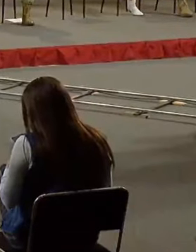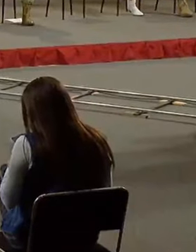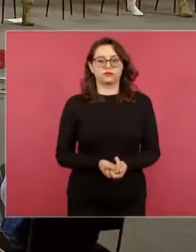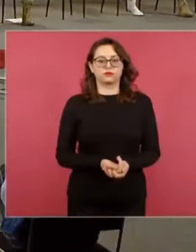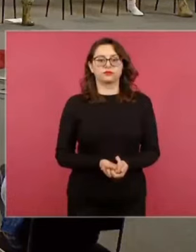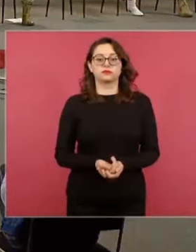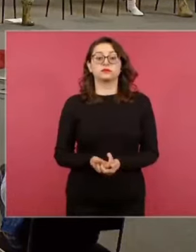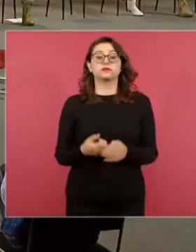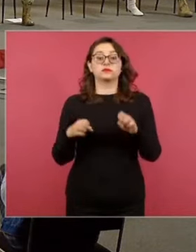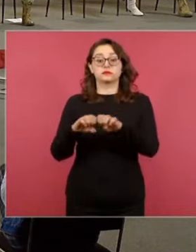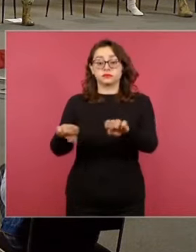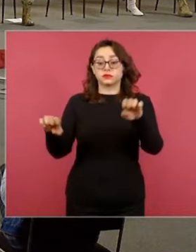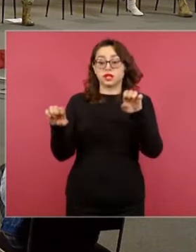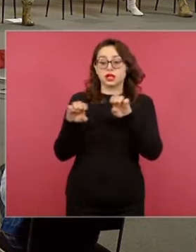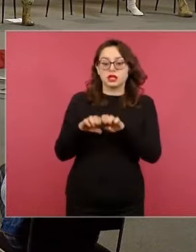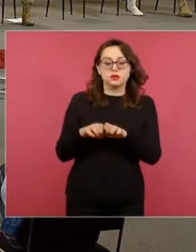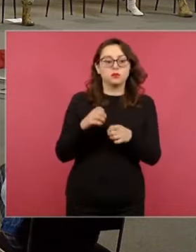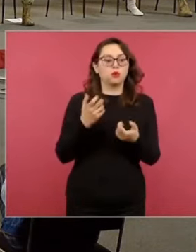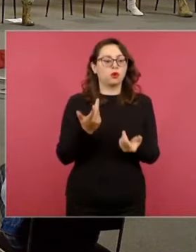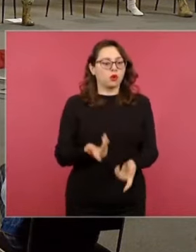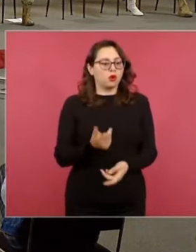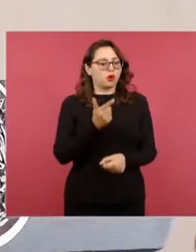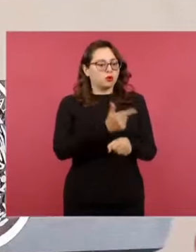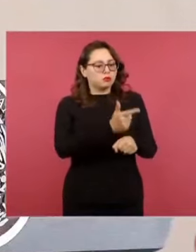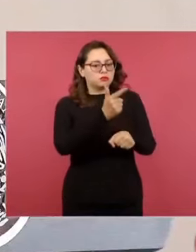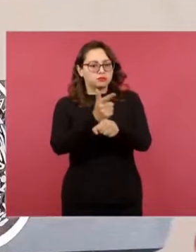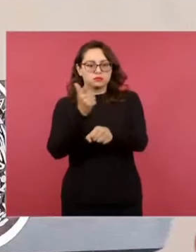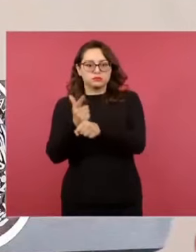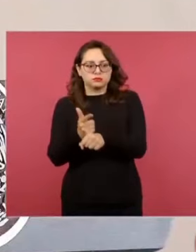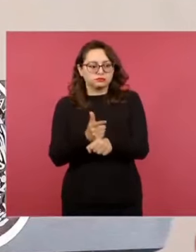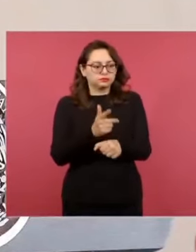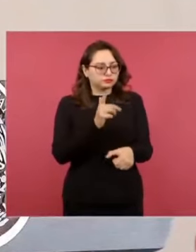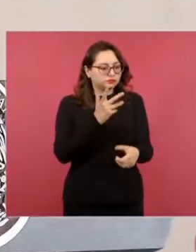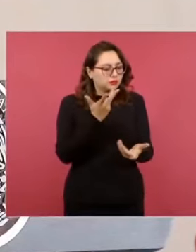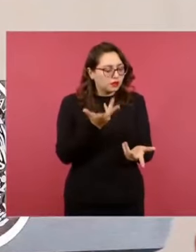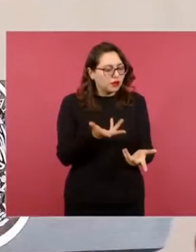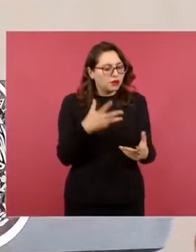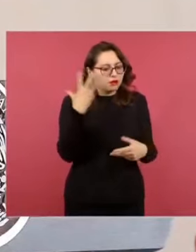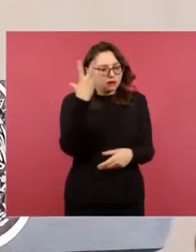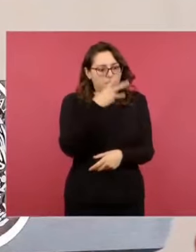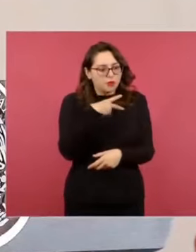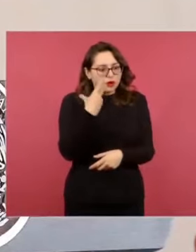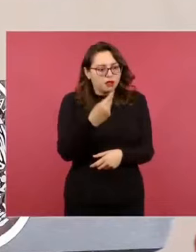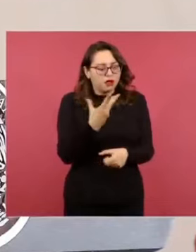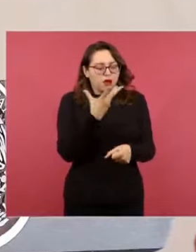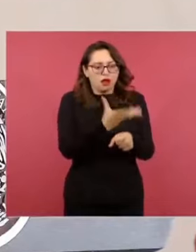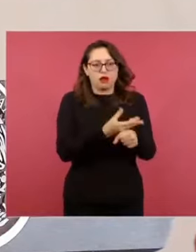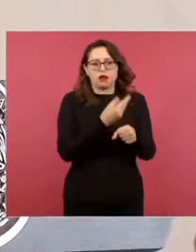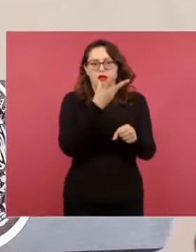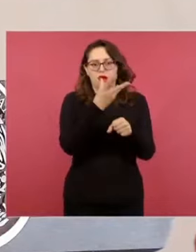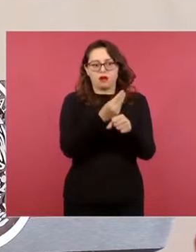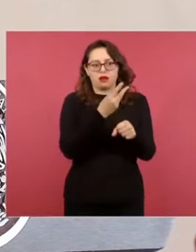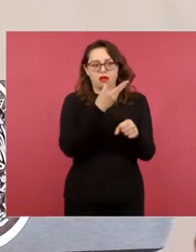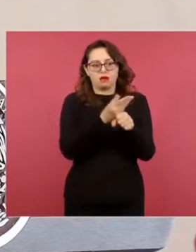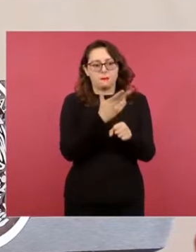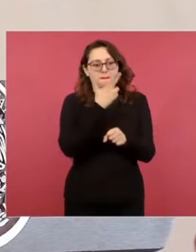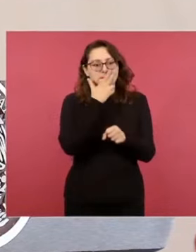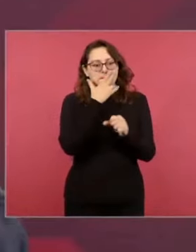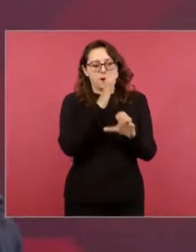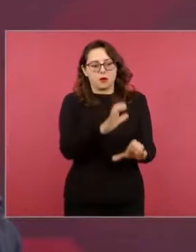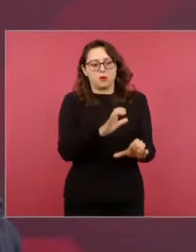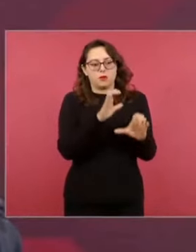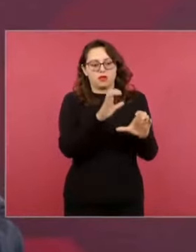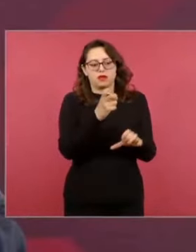aplican en la tarea de recuperar estos elementos del arte maya de nuestros